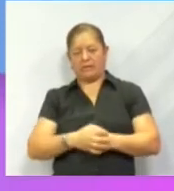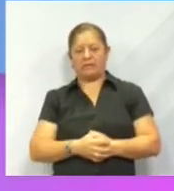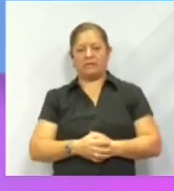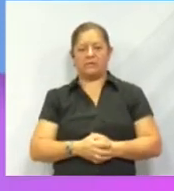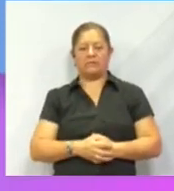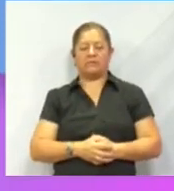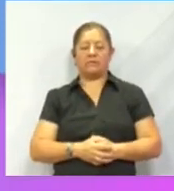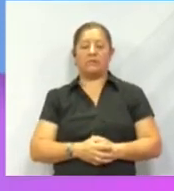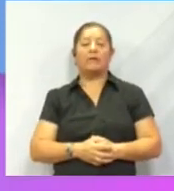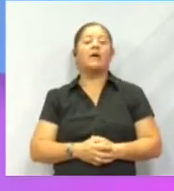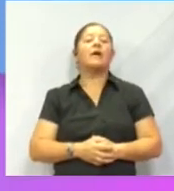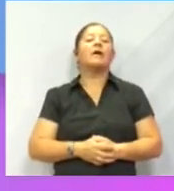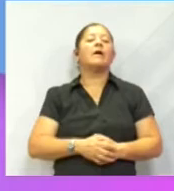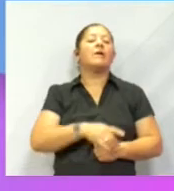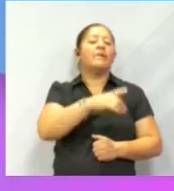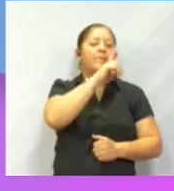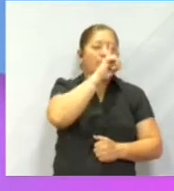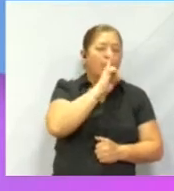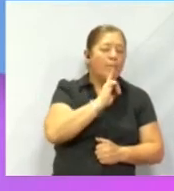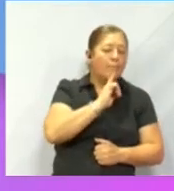Hablando de Mentira o verdad.